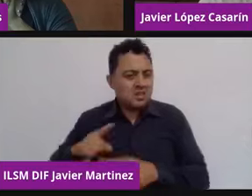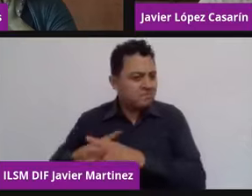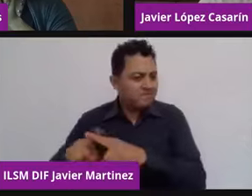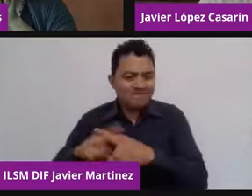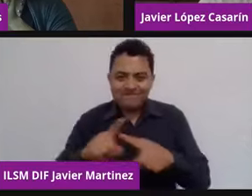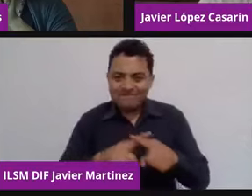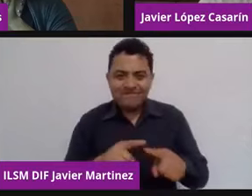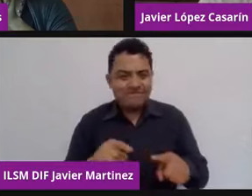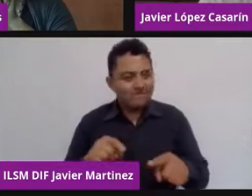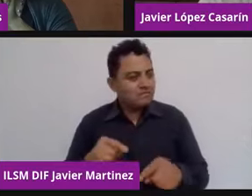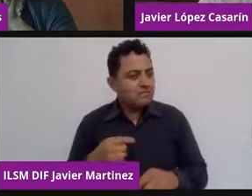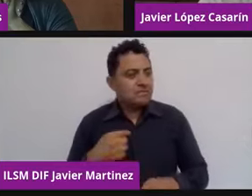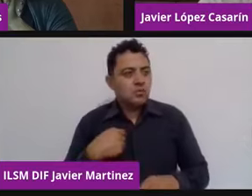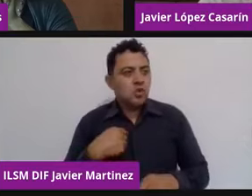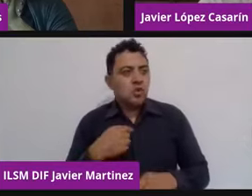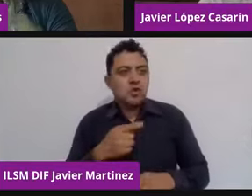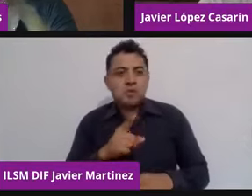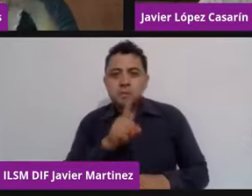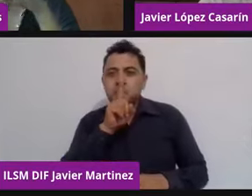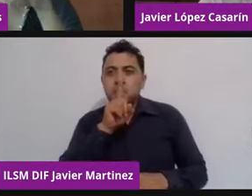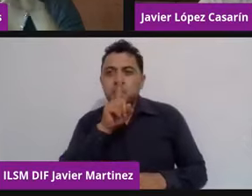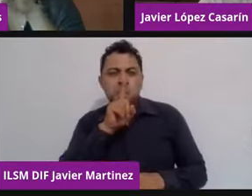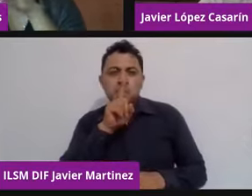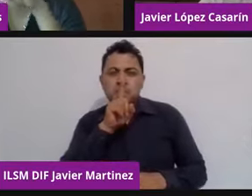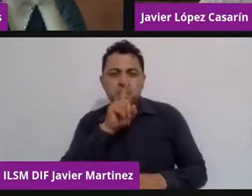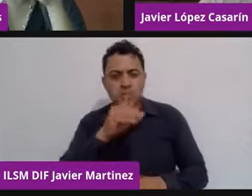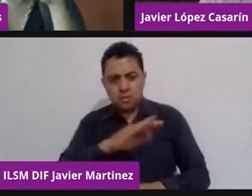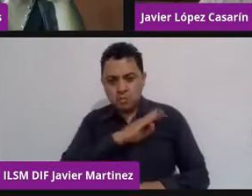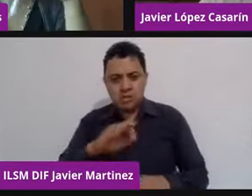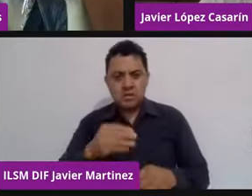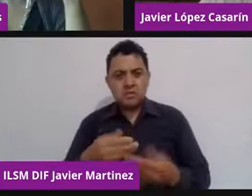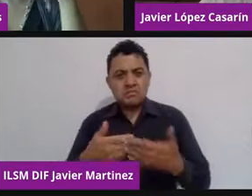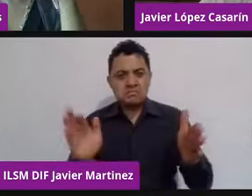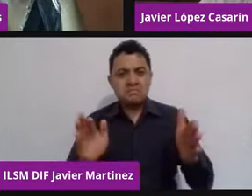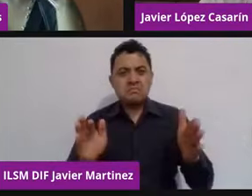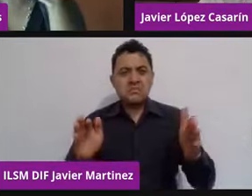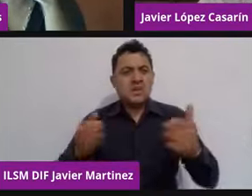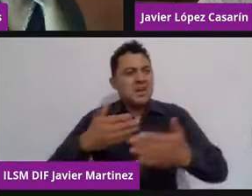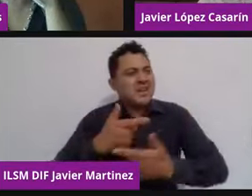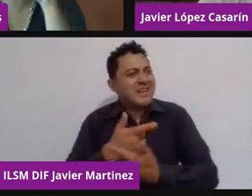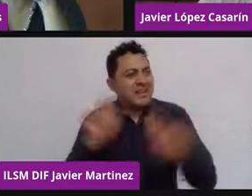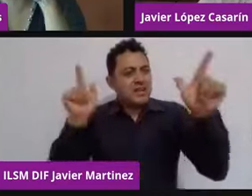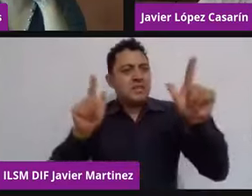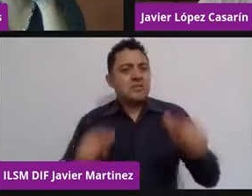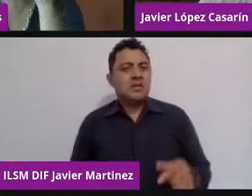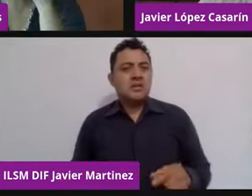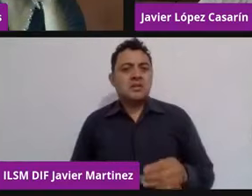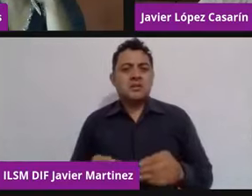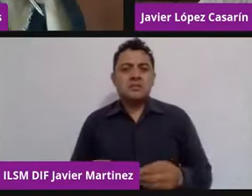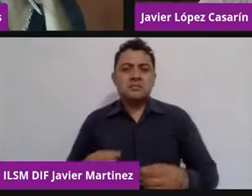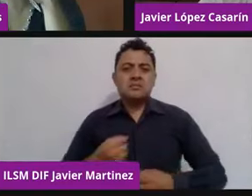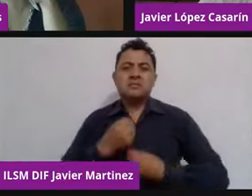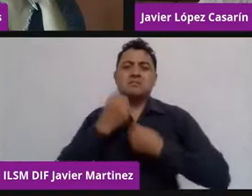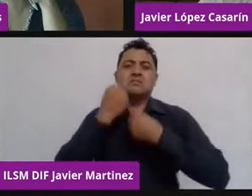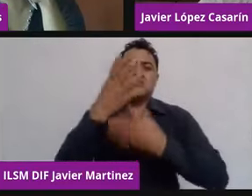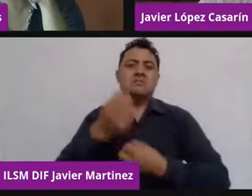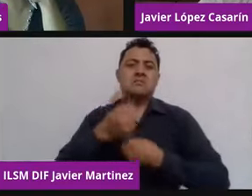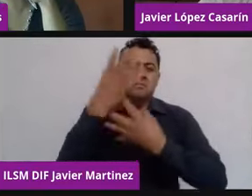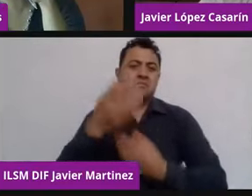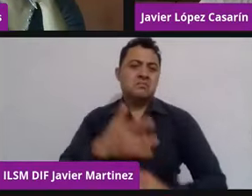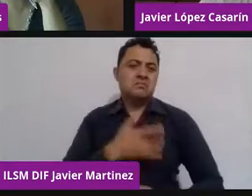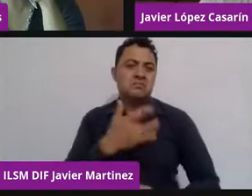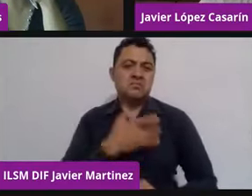ser verbal. Muchas veces, como lo estábamos abordando en un principio que es donde más crecimiento están teniendo algunas redes sociales,